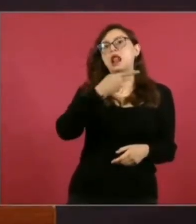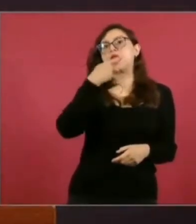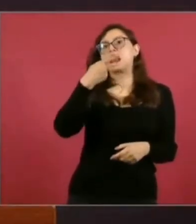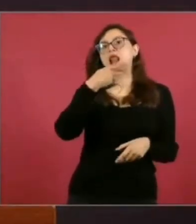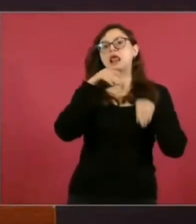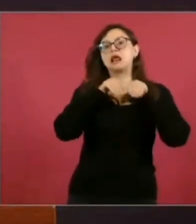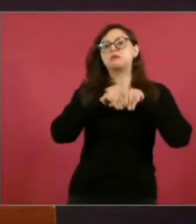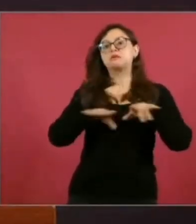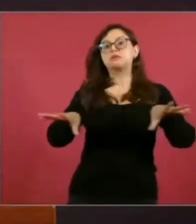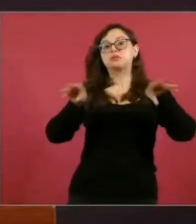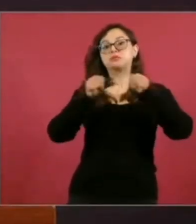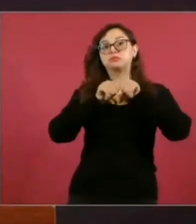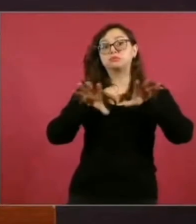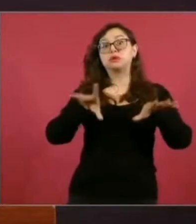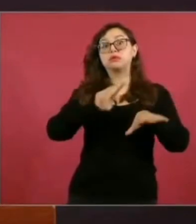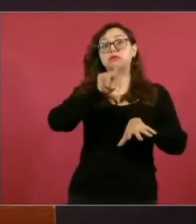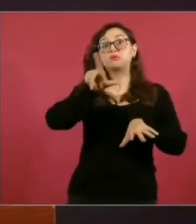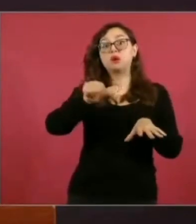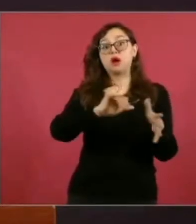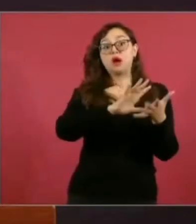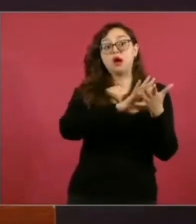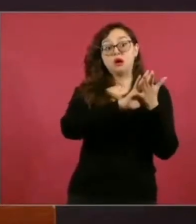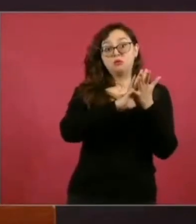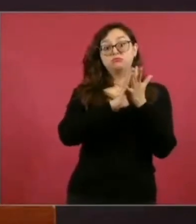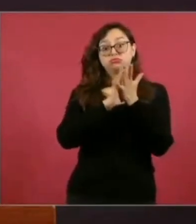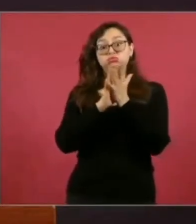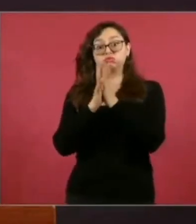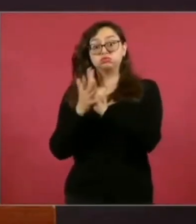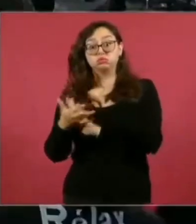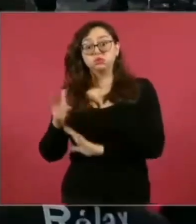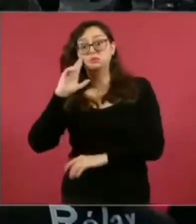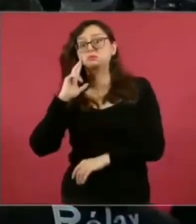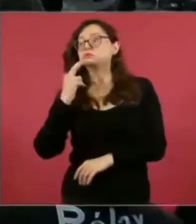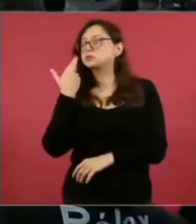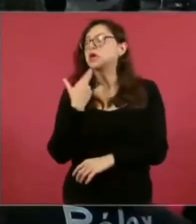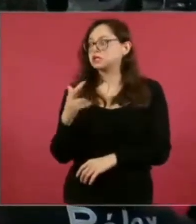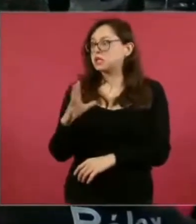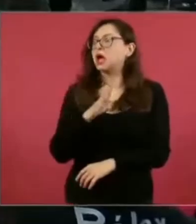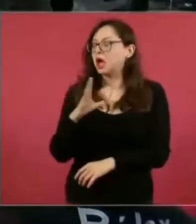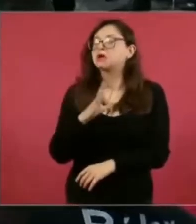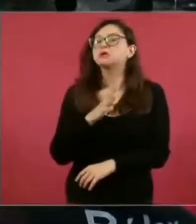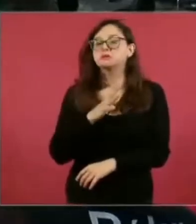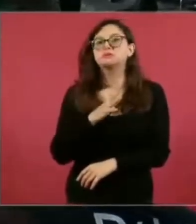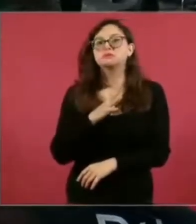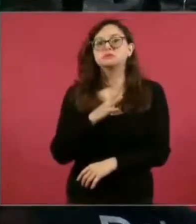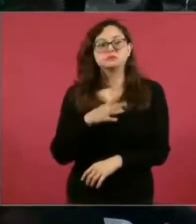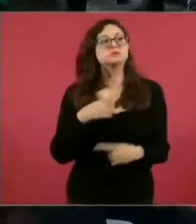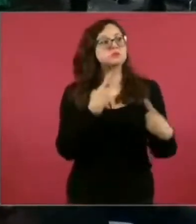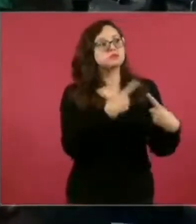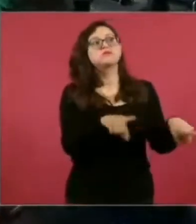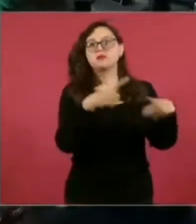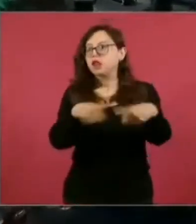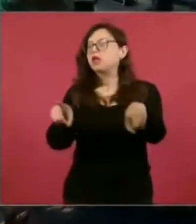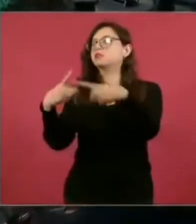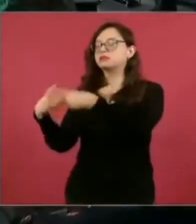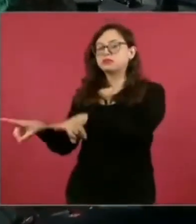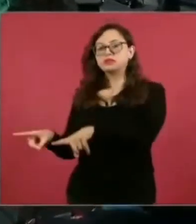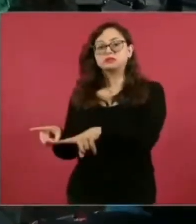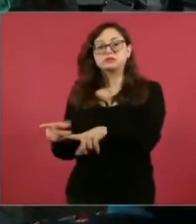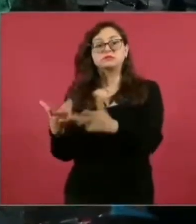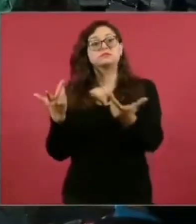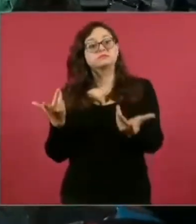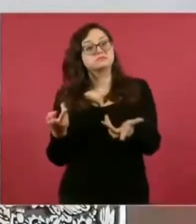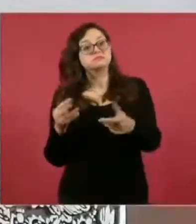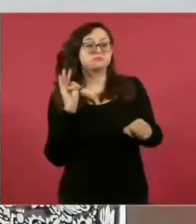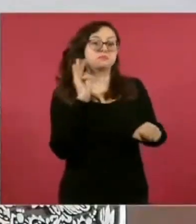a esta definición de razas como una corriente de pensamiento, es decir, un racismo, tanto a favor de una